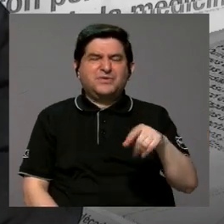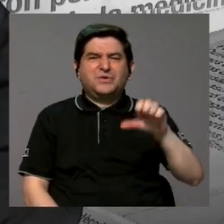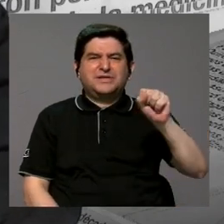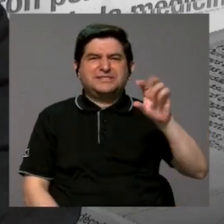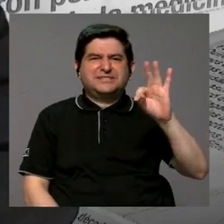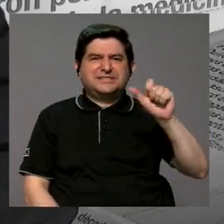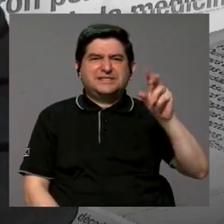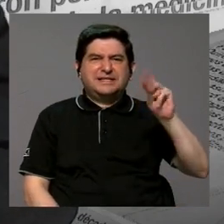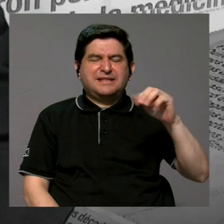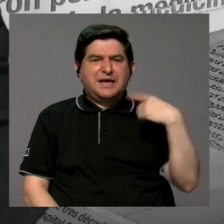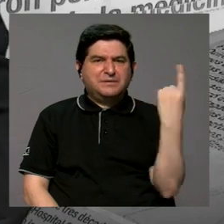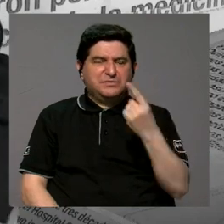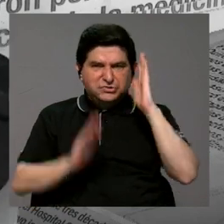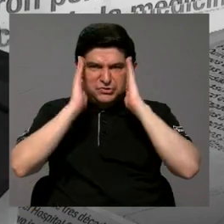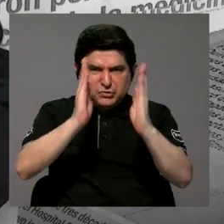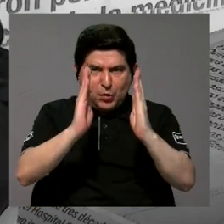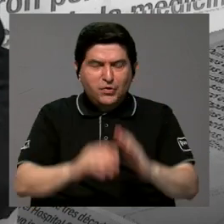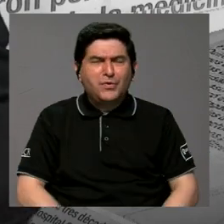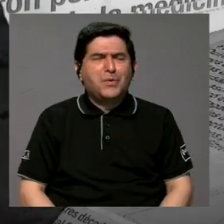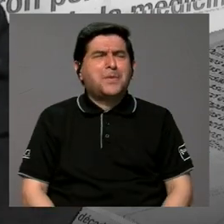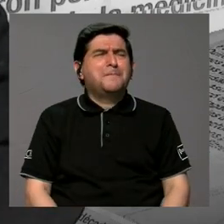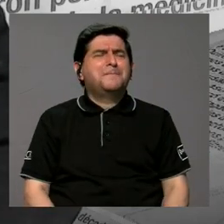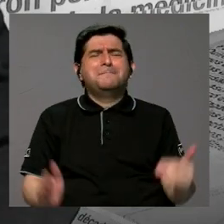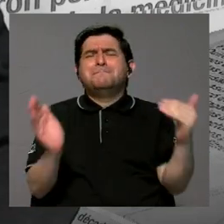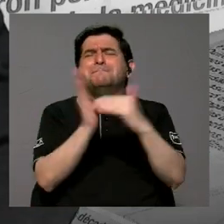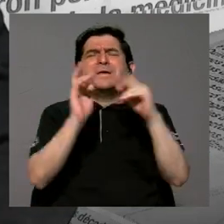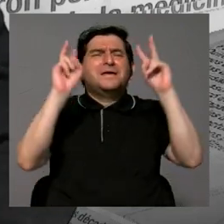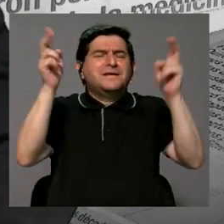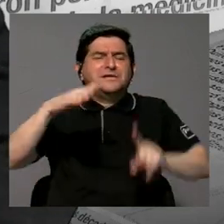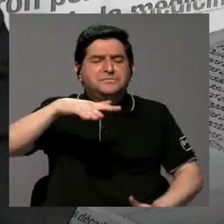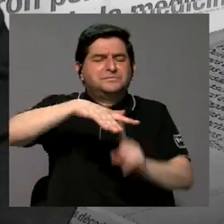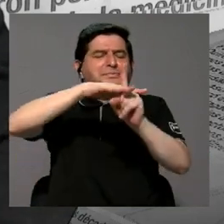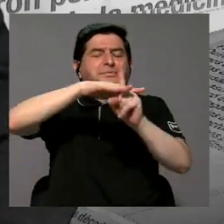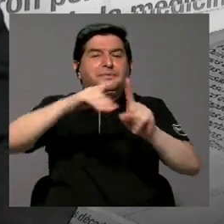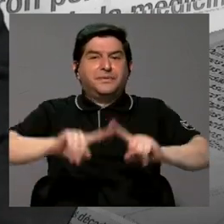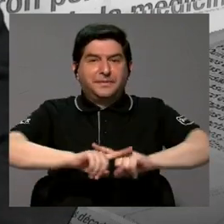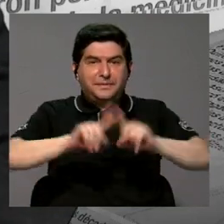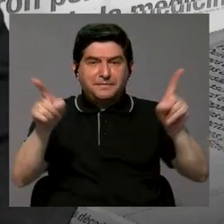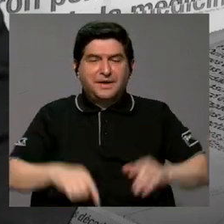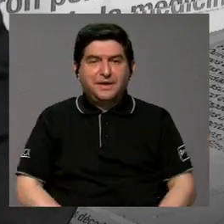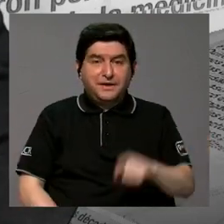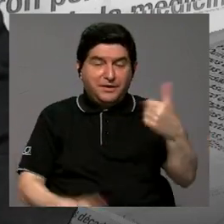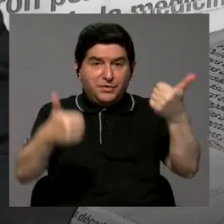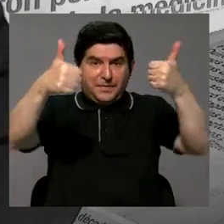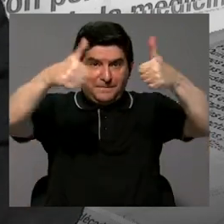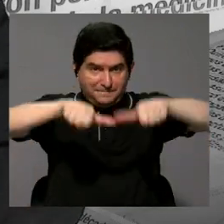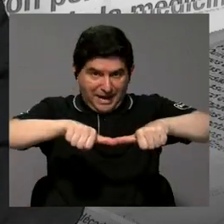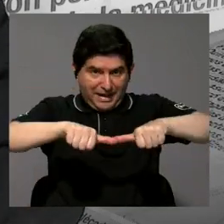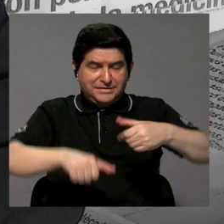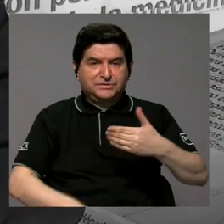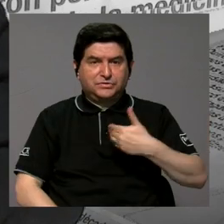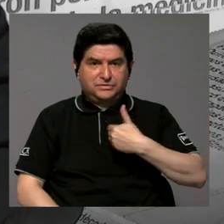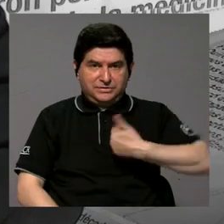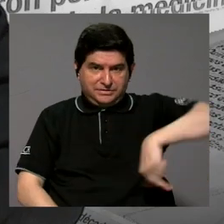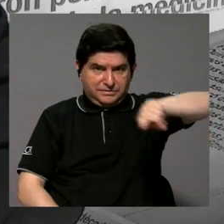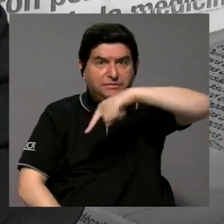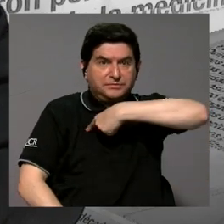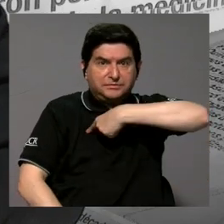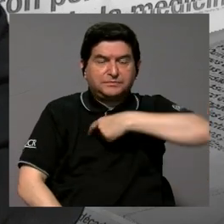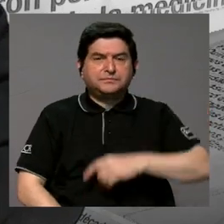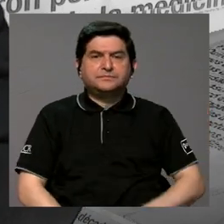o esto y lo otro y aquí hay miles de temas que pueden salir de ahí. Pero precisamente en ese pacto nosotros tenemos que tener